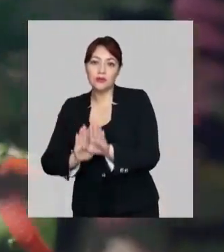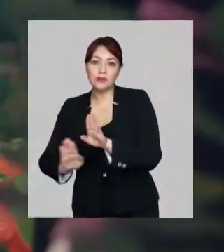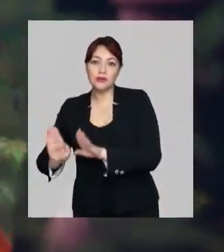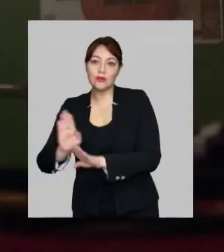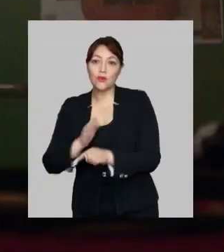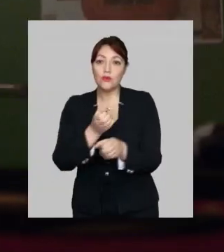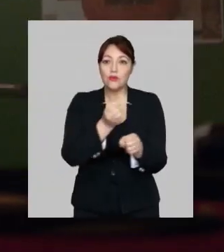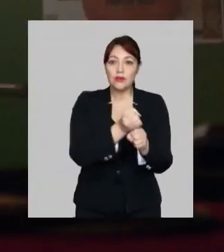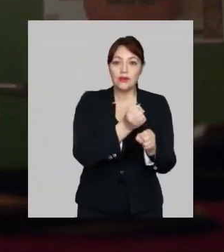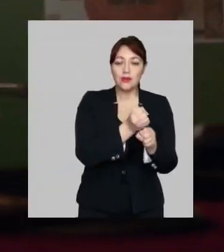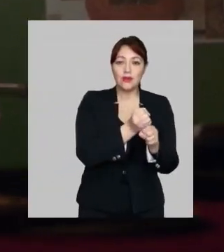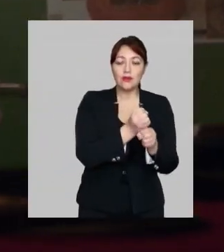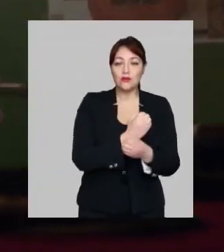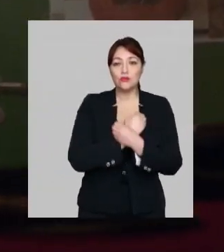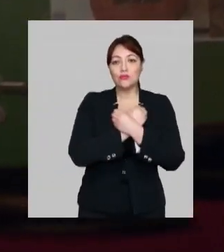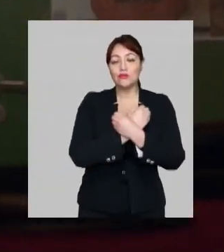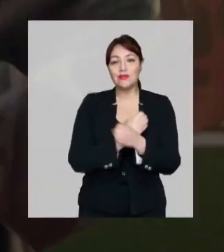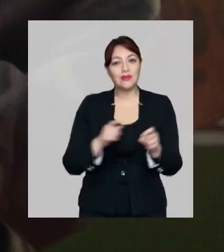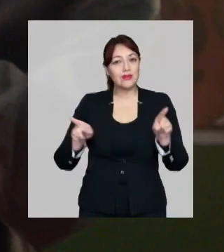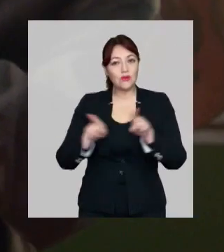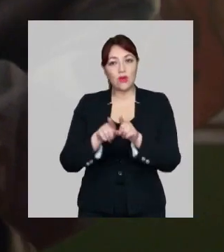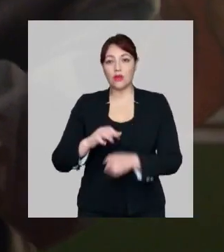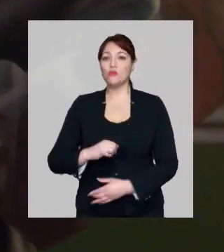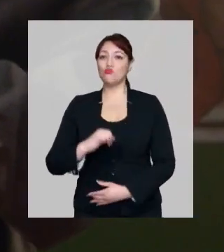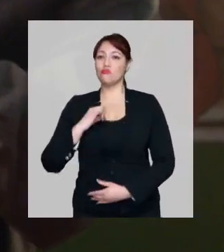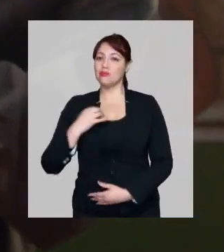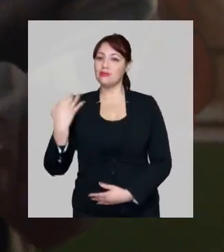Un trabajo con amor es orgullo.